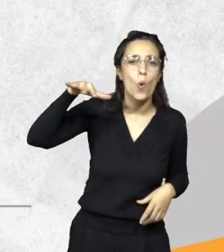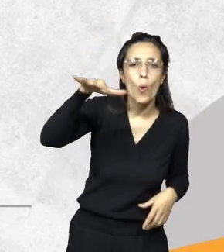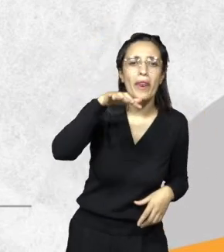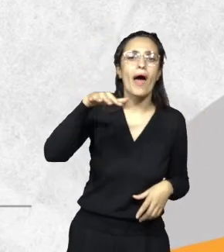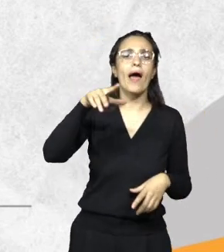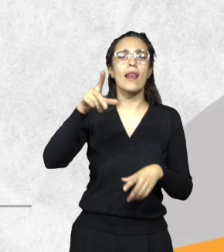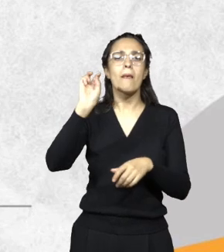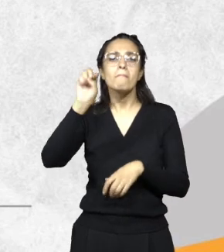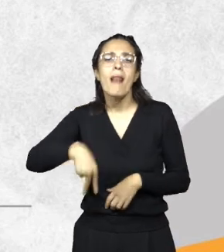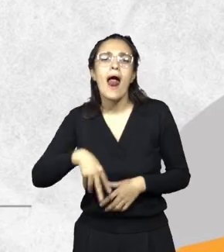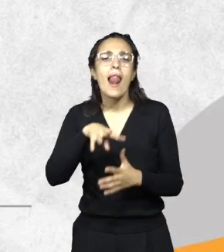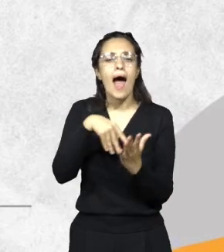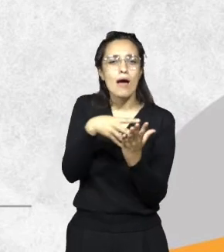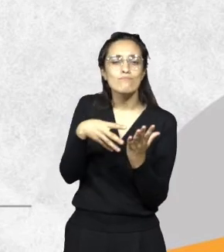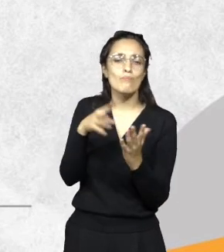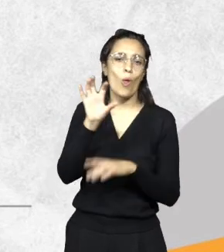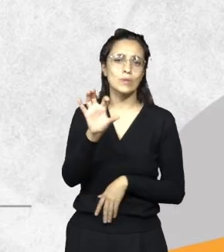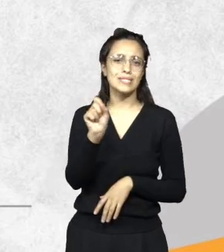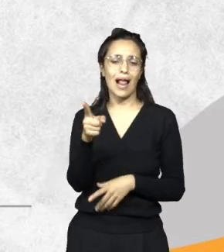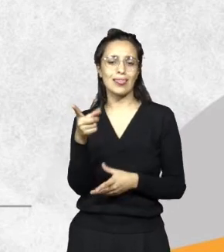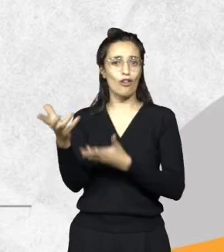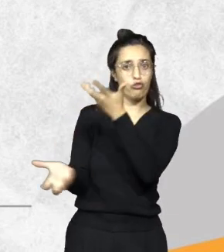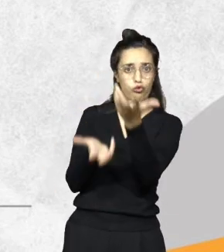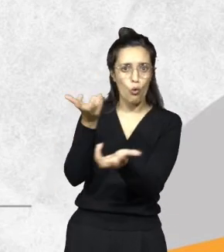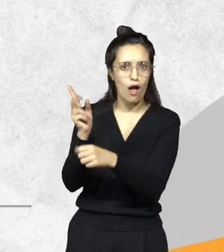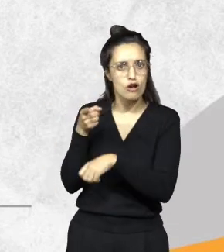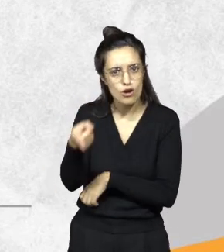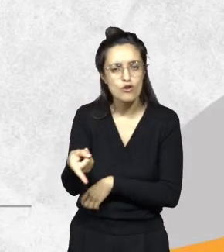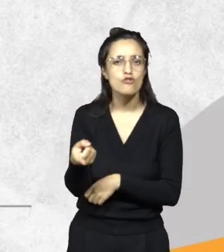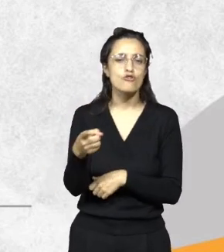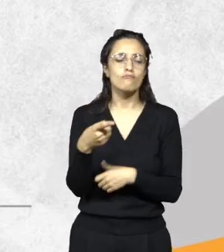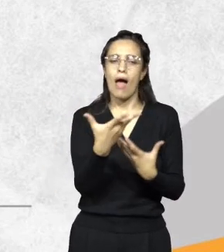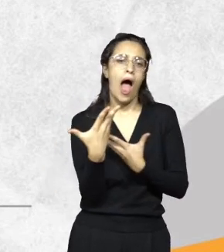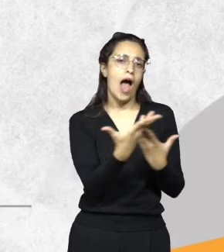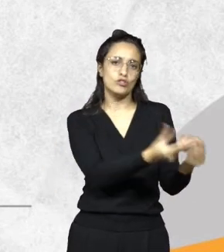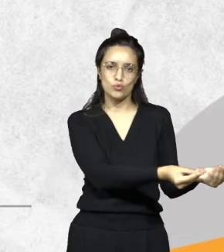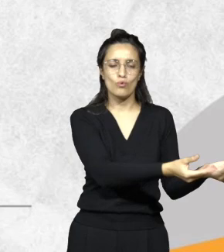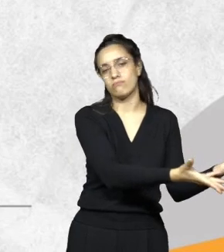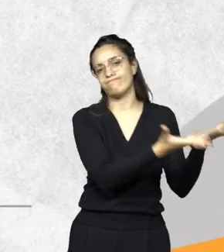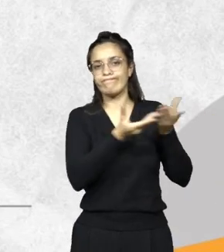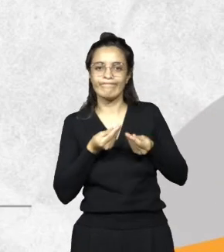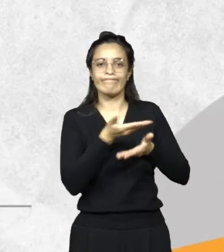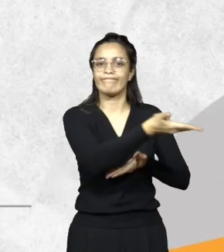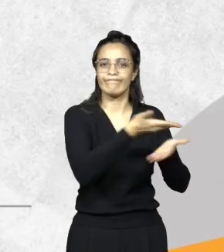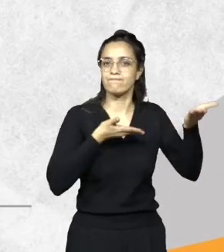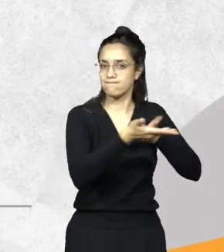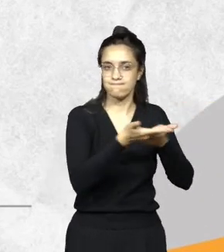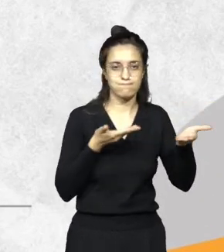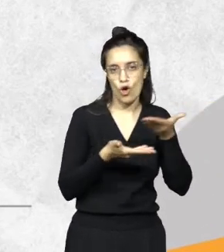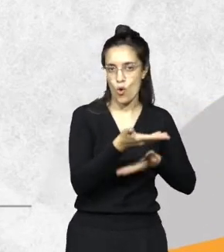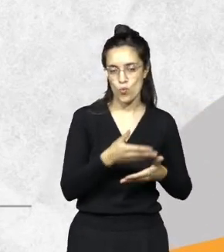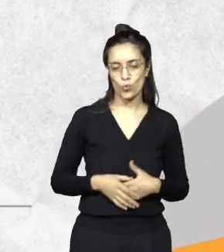necesitamos ayuda o colaboración, o nosotros brindar colaboración a ellos, también trabajamos en conjunto.